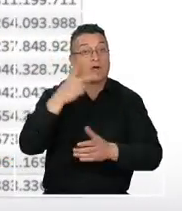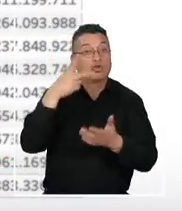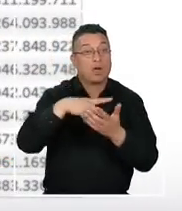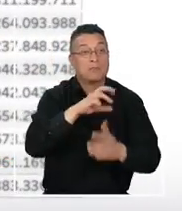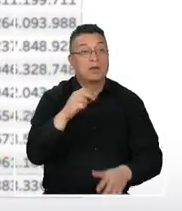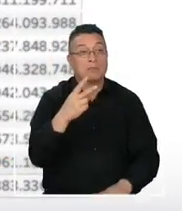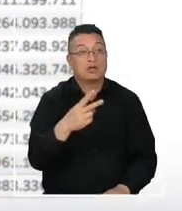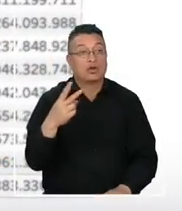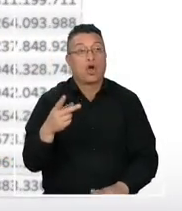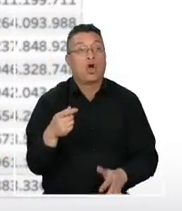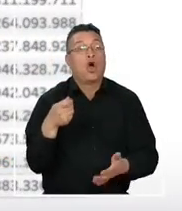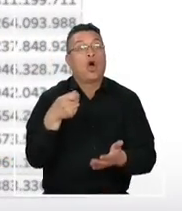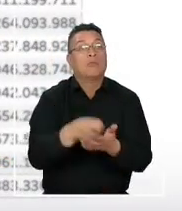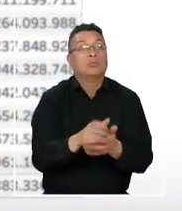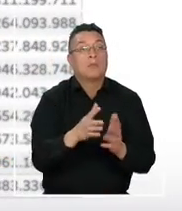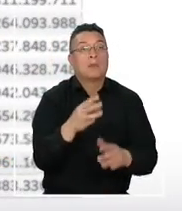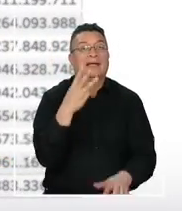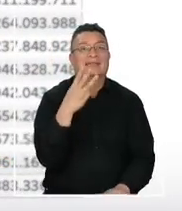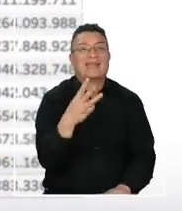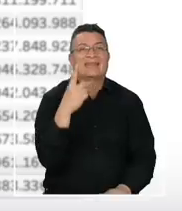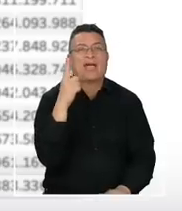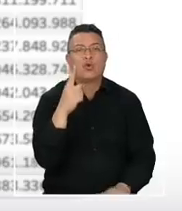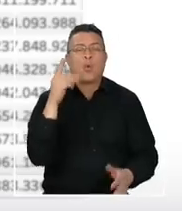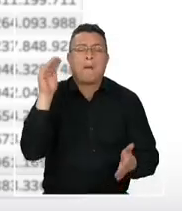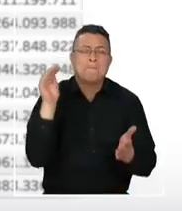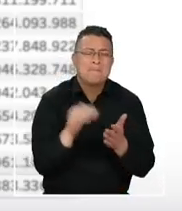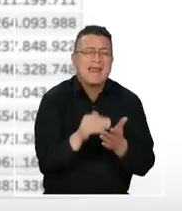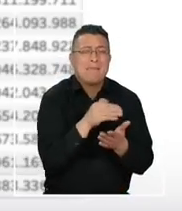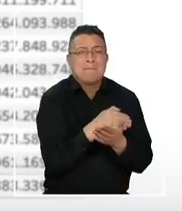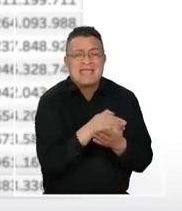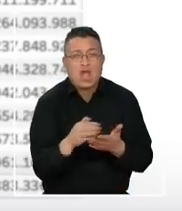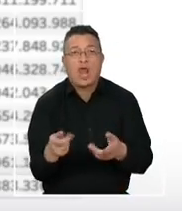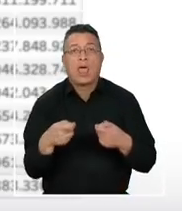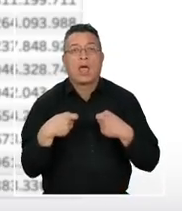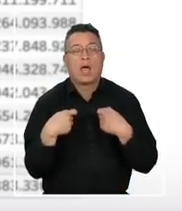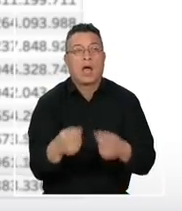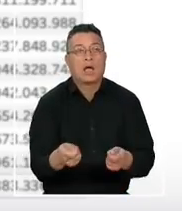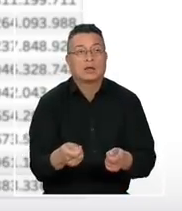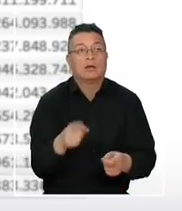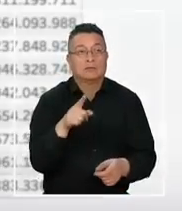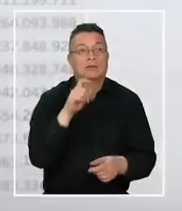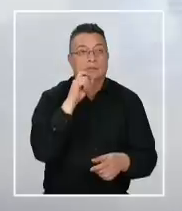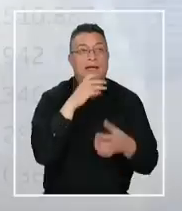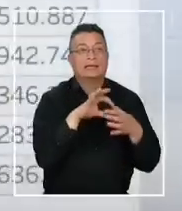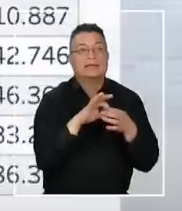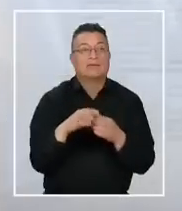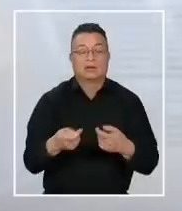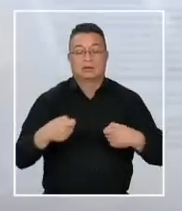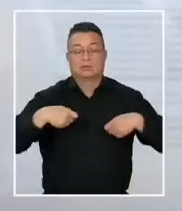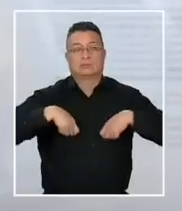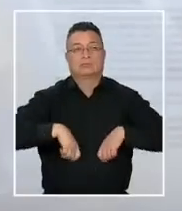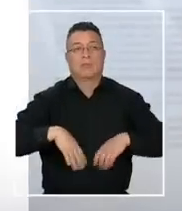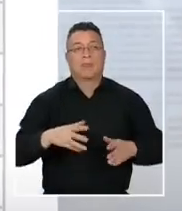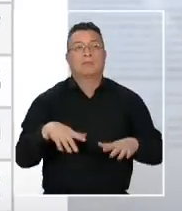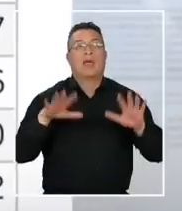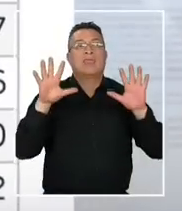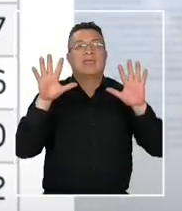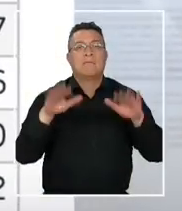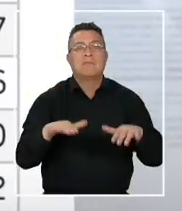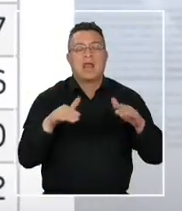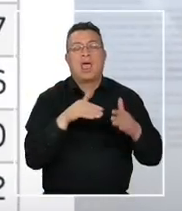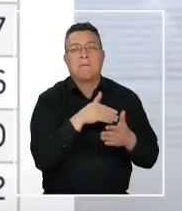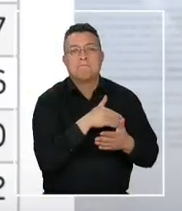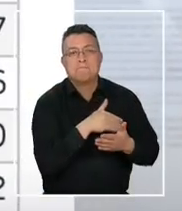órdenes de compra por más de 31 mil millones de pesos, lo que les ha significado ingresos cercanos a los 10 mil